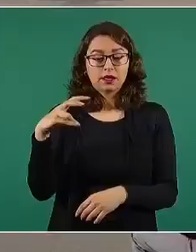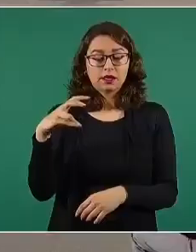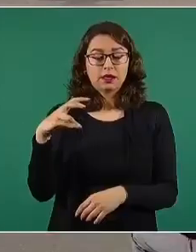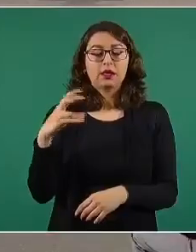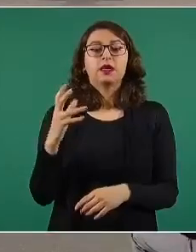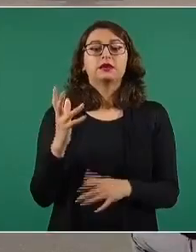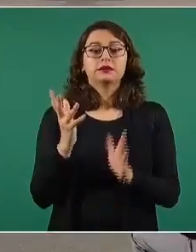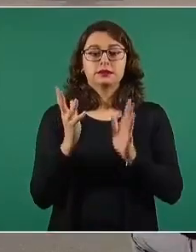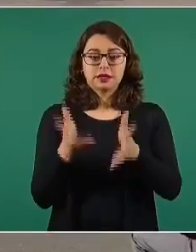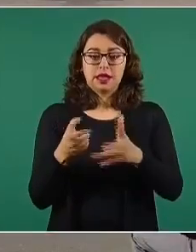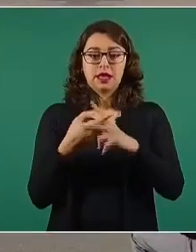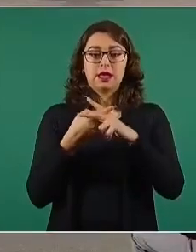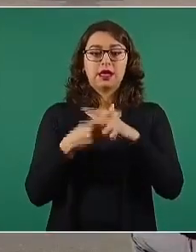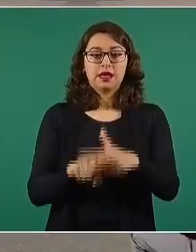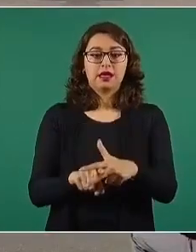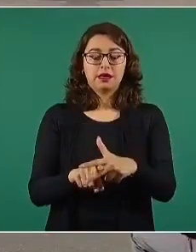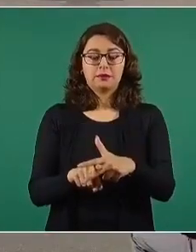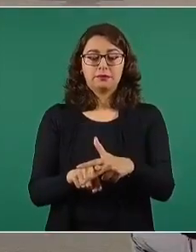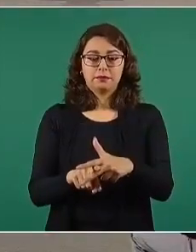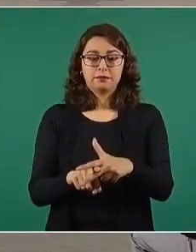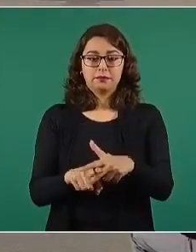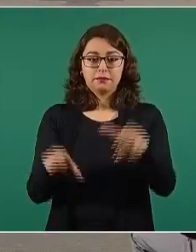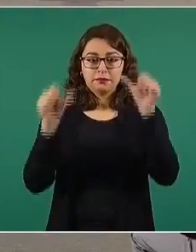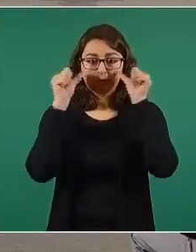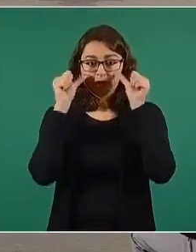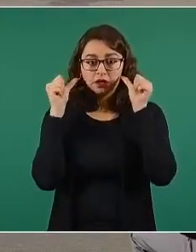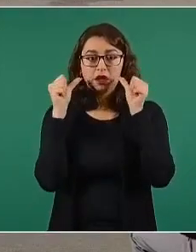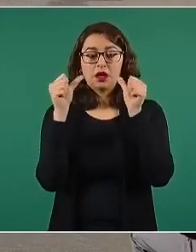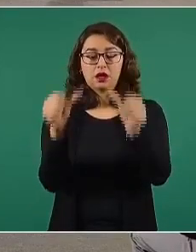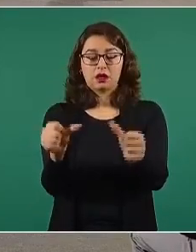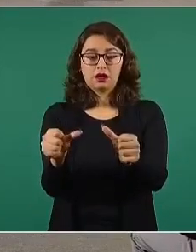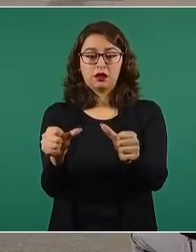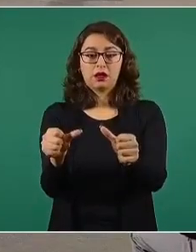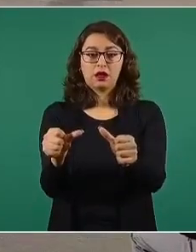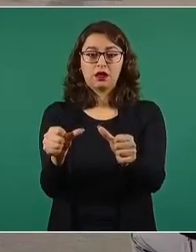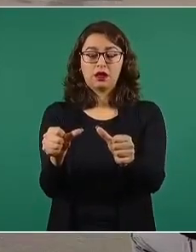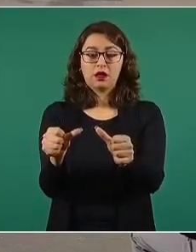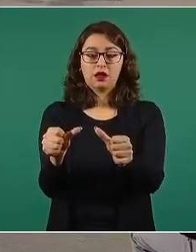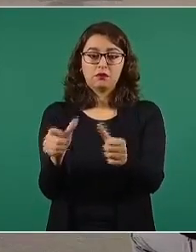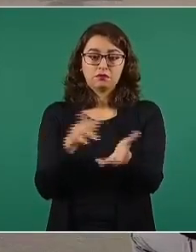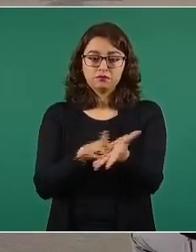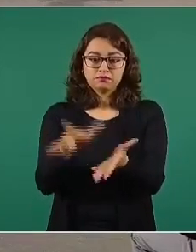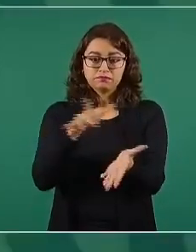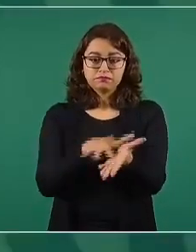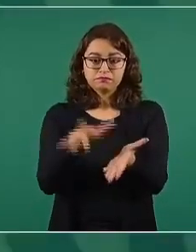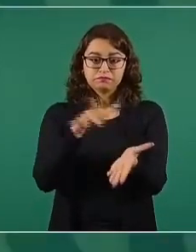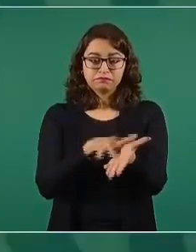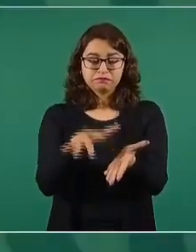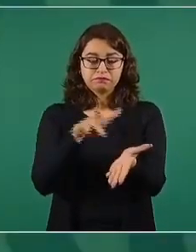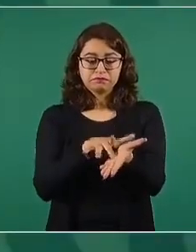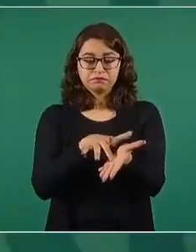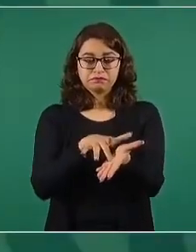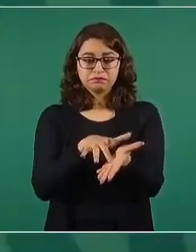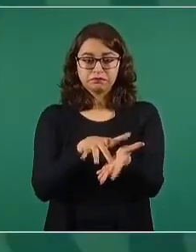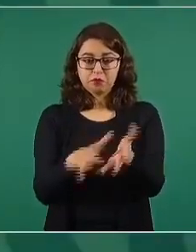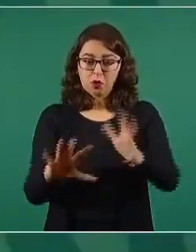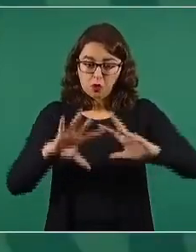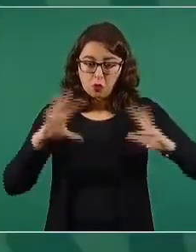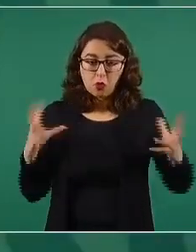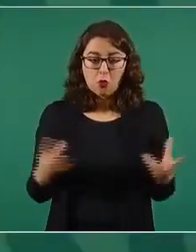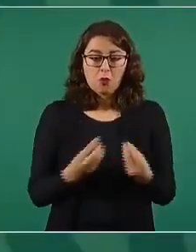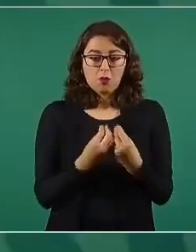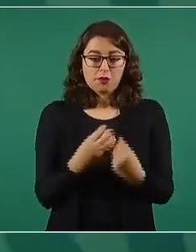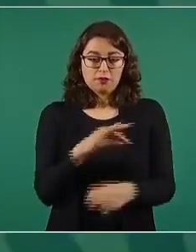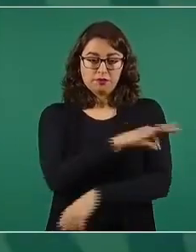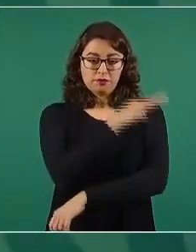ya está siendo reforzado, apoyado, todo el trabajo de